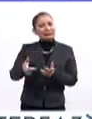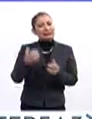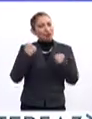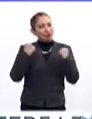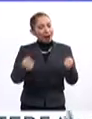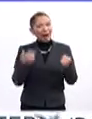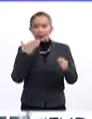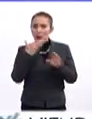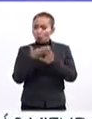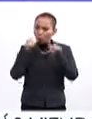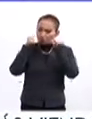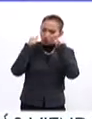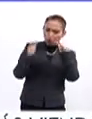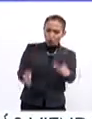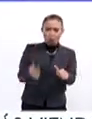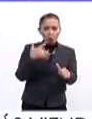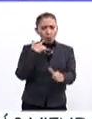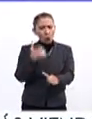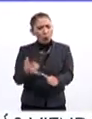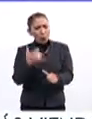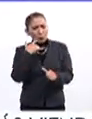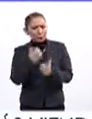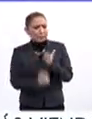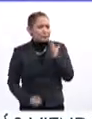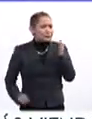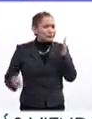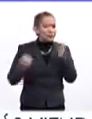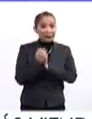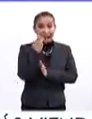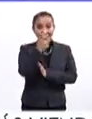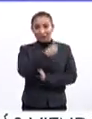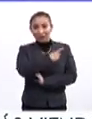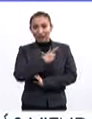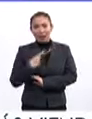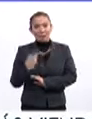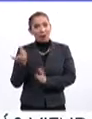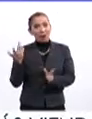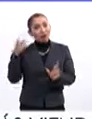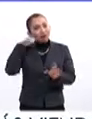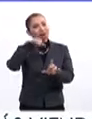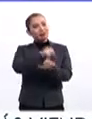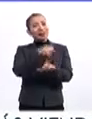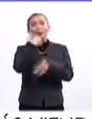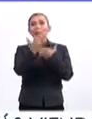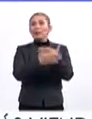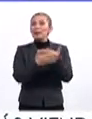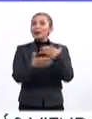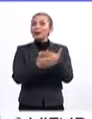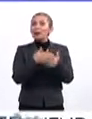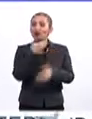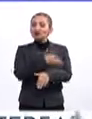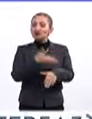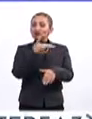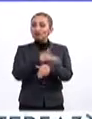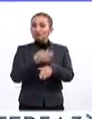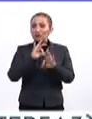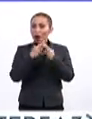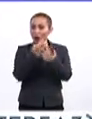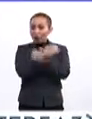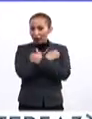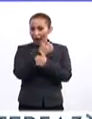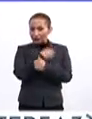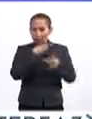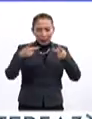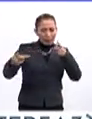intenso, de mucha dedicación, de muchos esfuerzos. Este debe ser uno de los grandes retos para el próximo proceso educativo que se